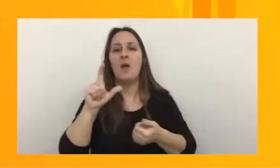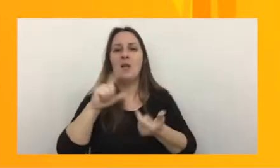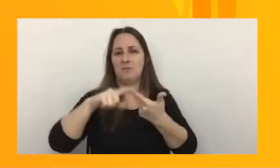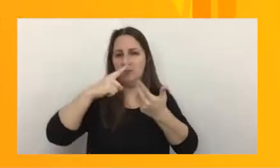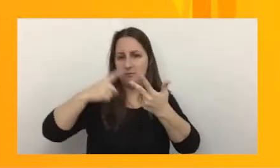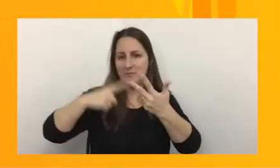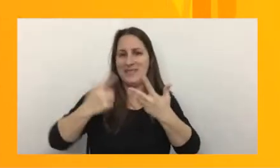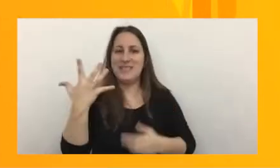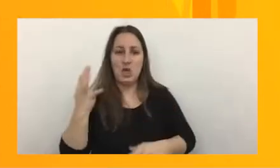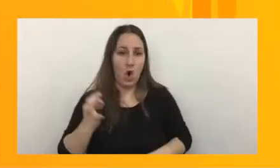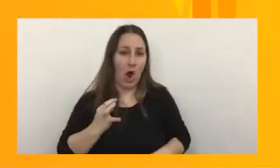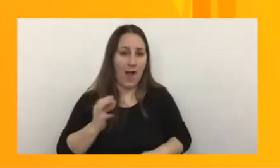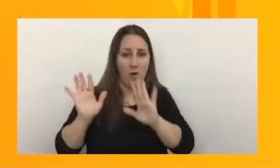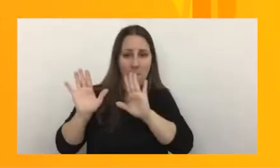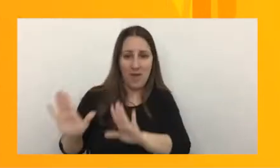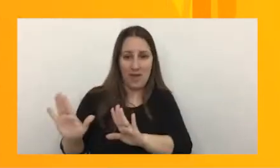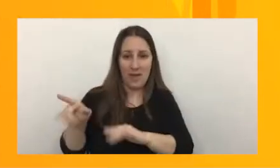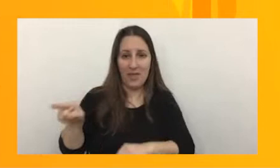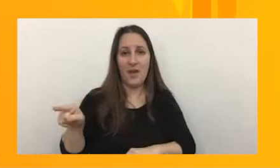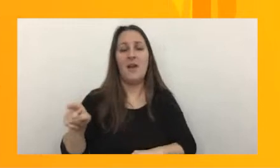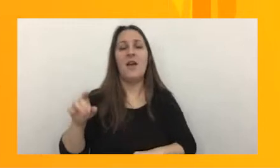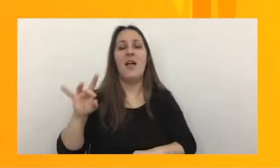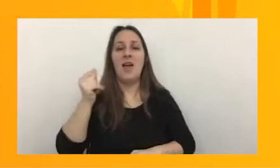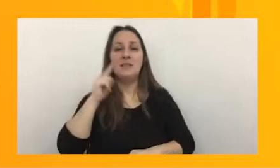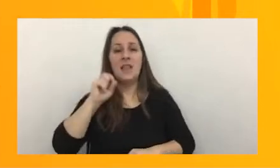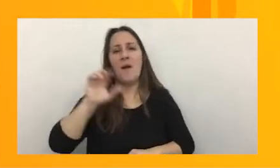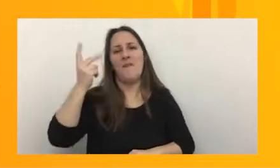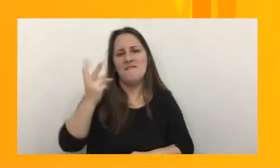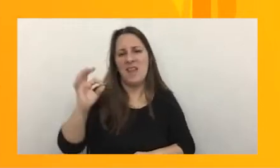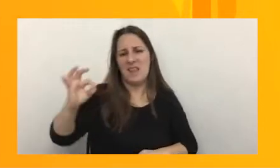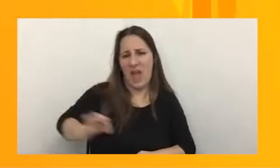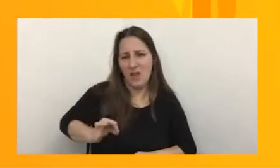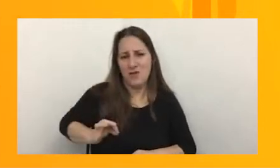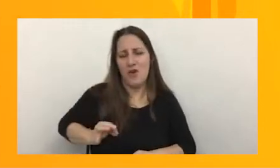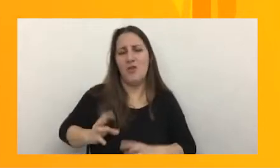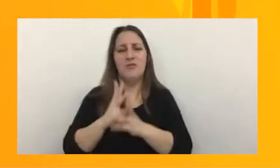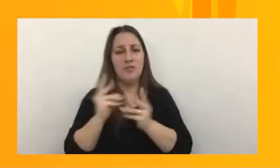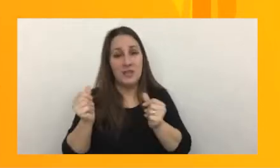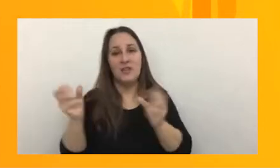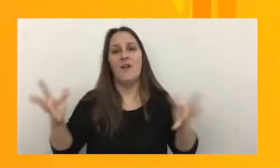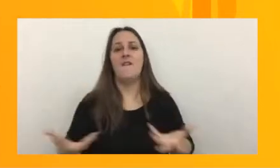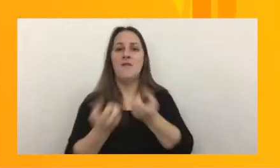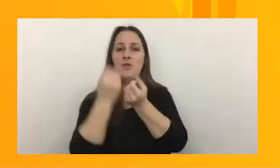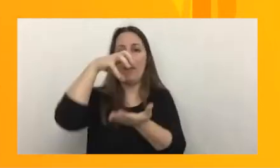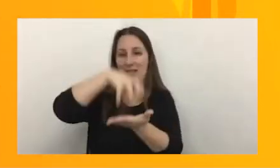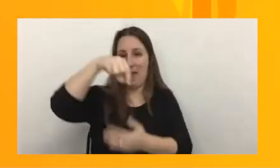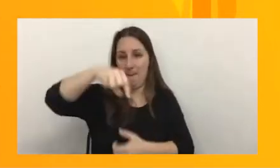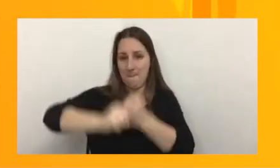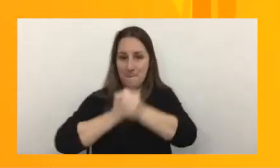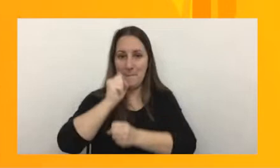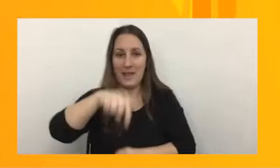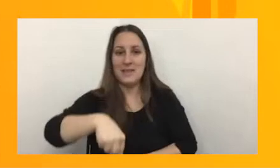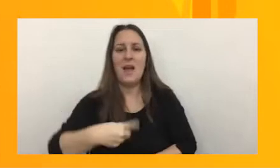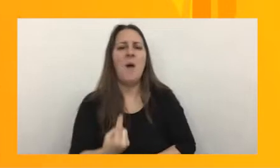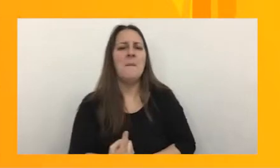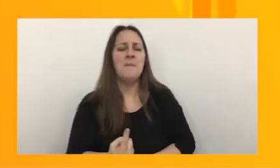Leibrand pasé 5 años luego en Ernst & Young más de 20 hasta que después fundé BTR Consulting y una de